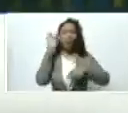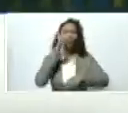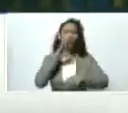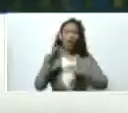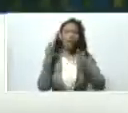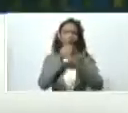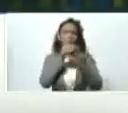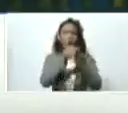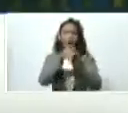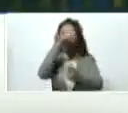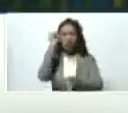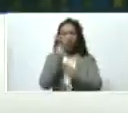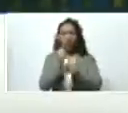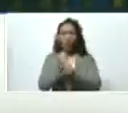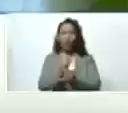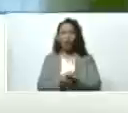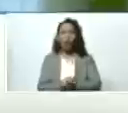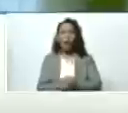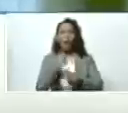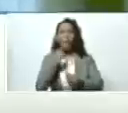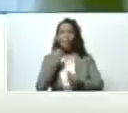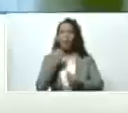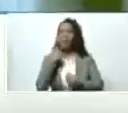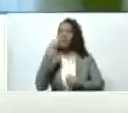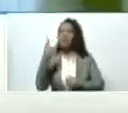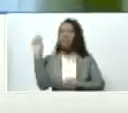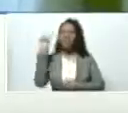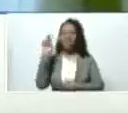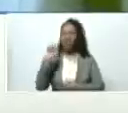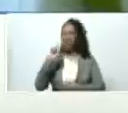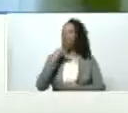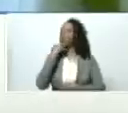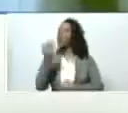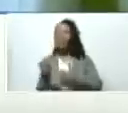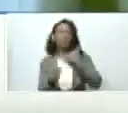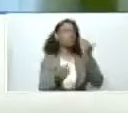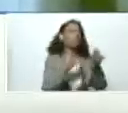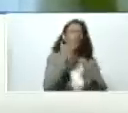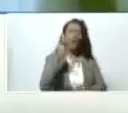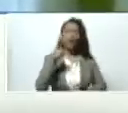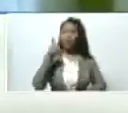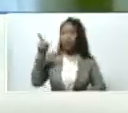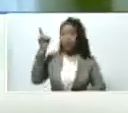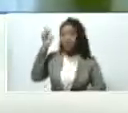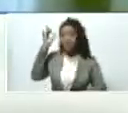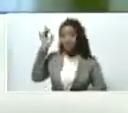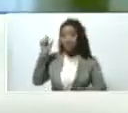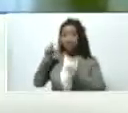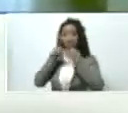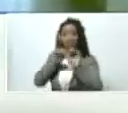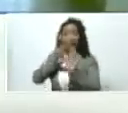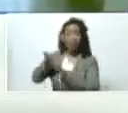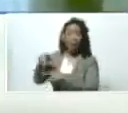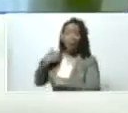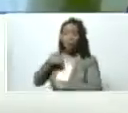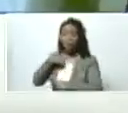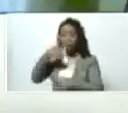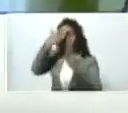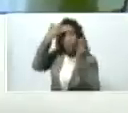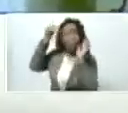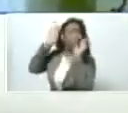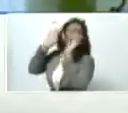atacar a los trabajadores para decir que en Venezuela nada sirve allá ellos que se queden atrás pasemos la página